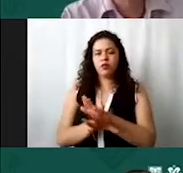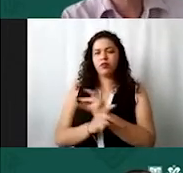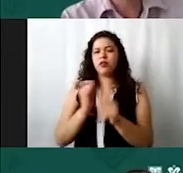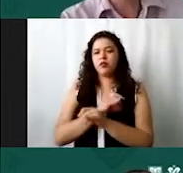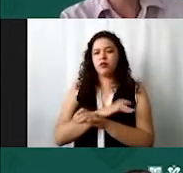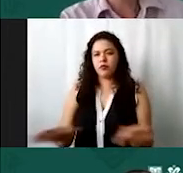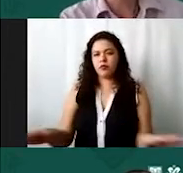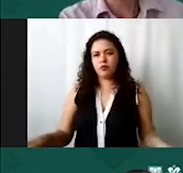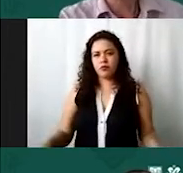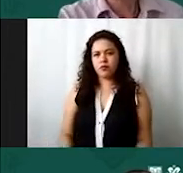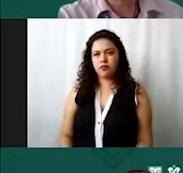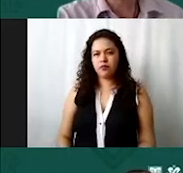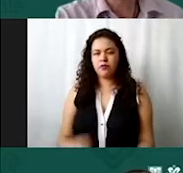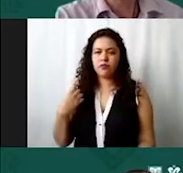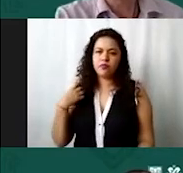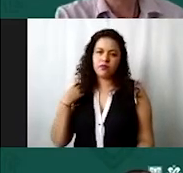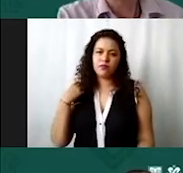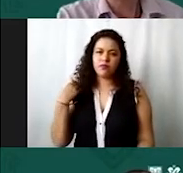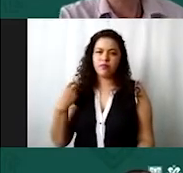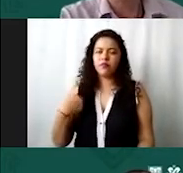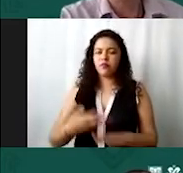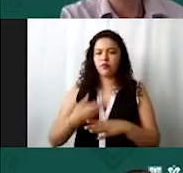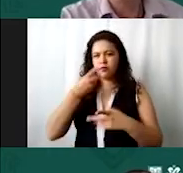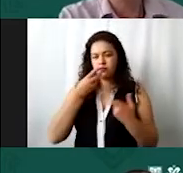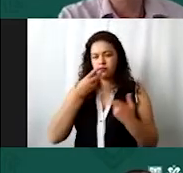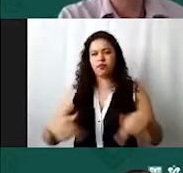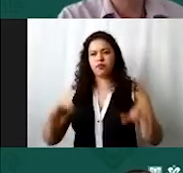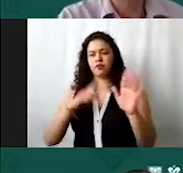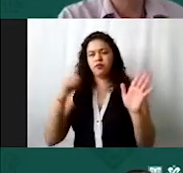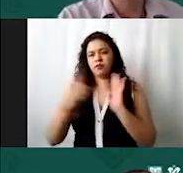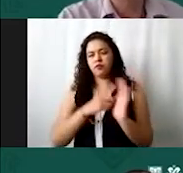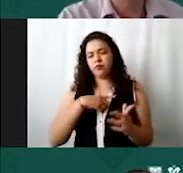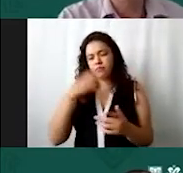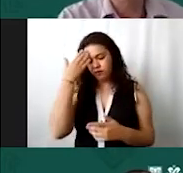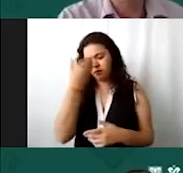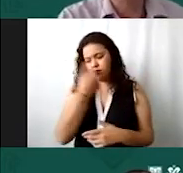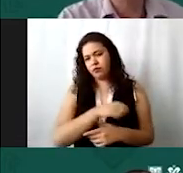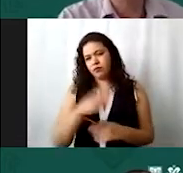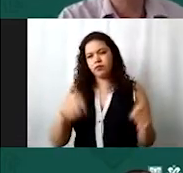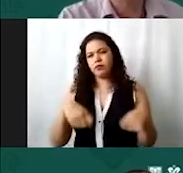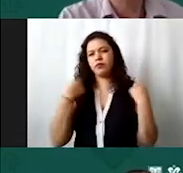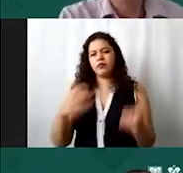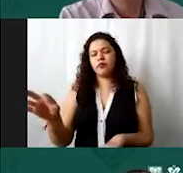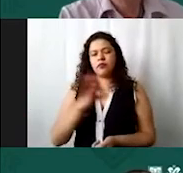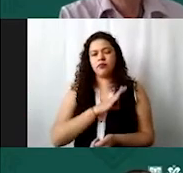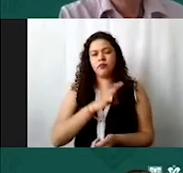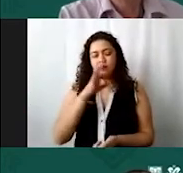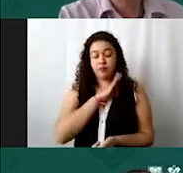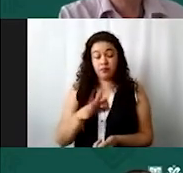y lo que les decía hace rato el representante legal debe tener facultades para actos de administración